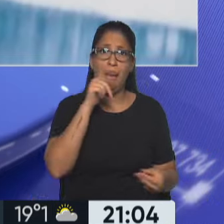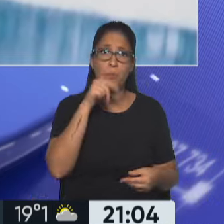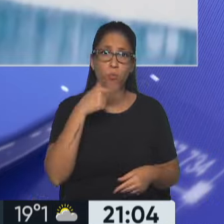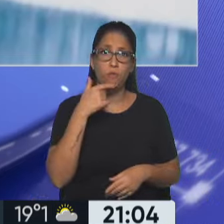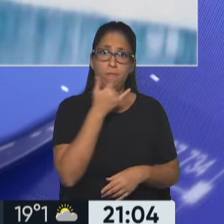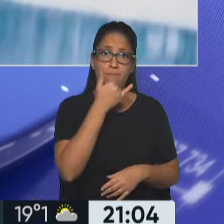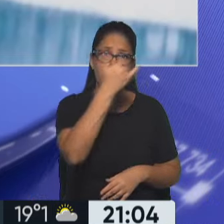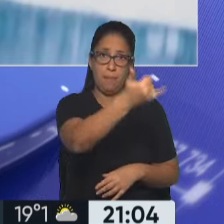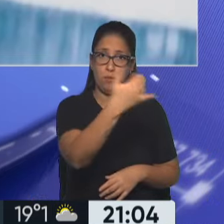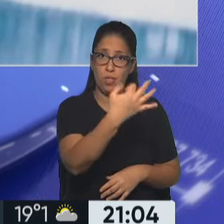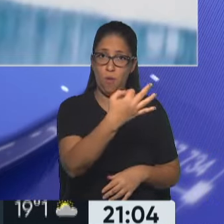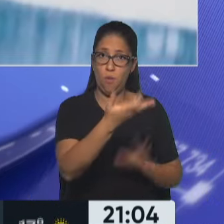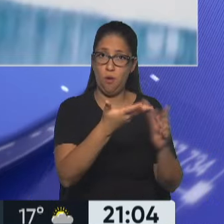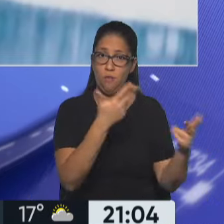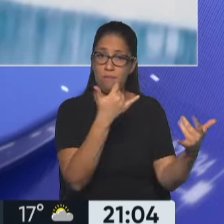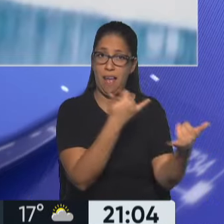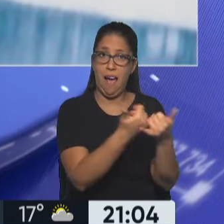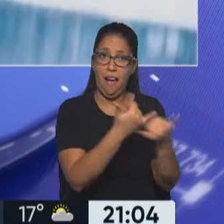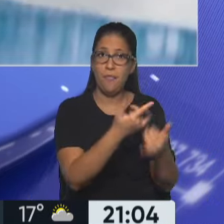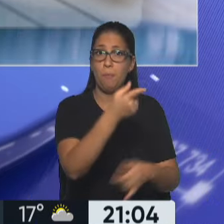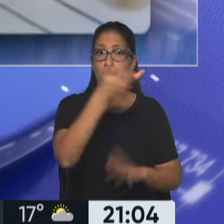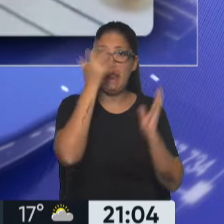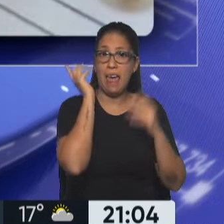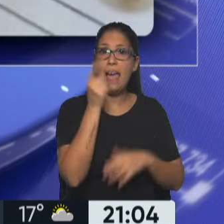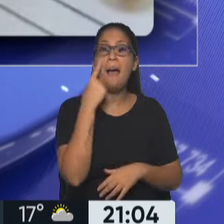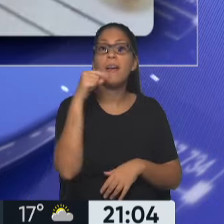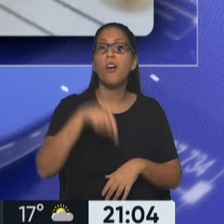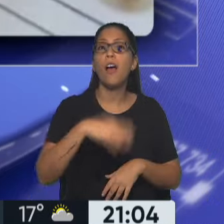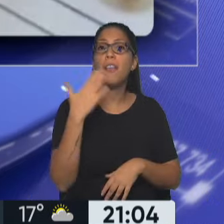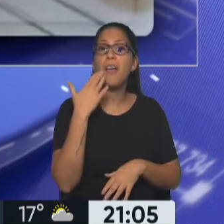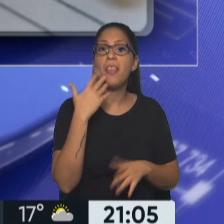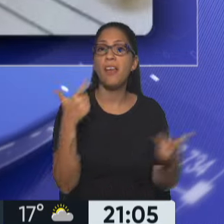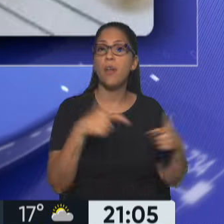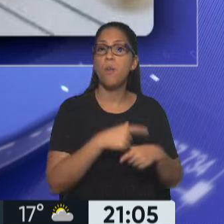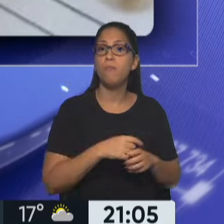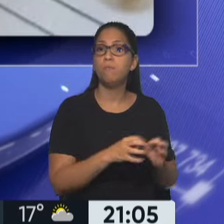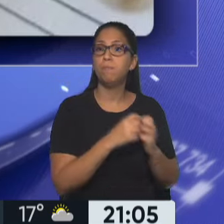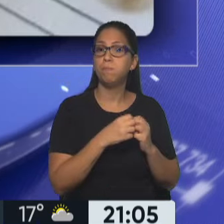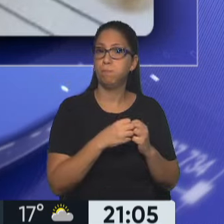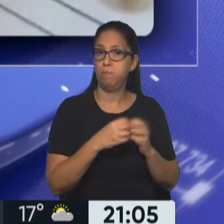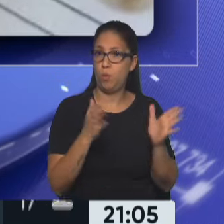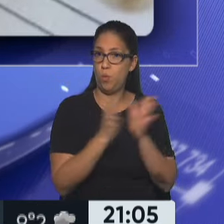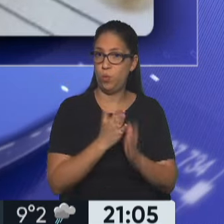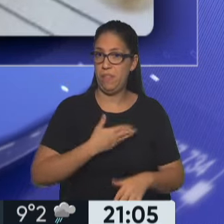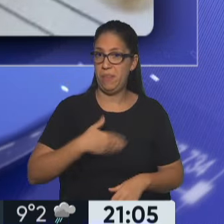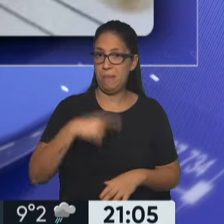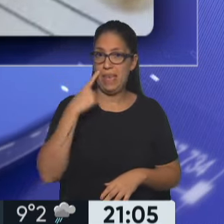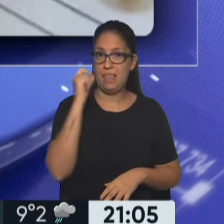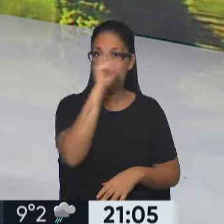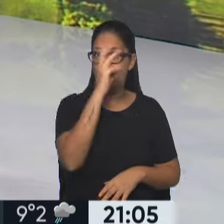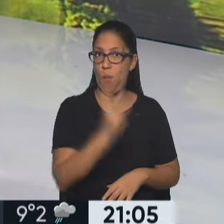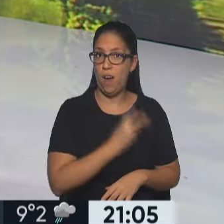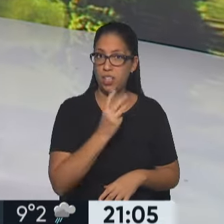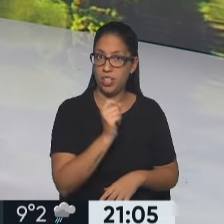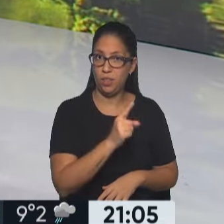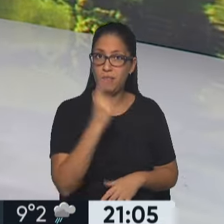teléfono y habló con Milley sobre qué pasó esta tarde en la reunión con la número 2 del organismo. ¿Va a